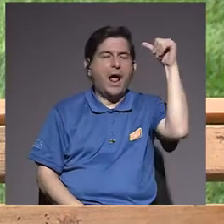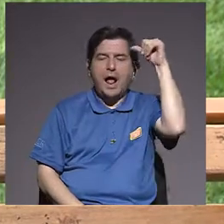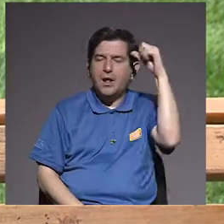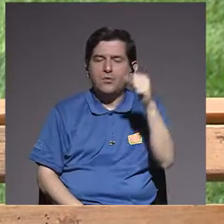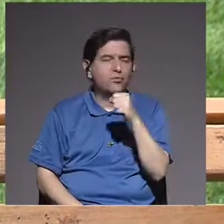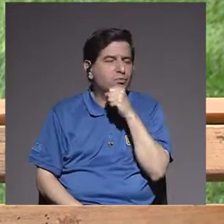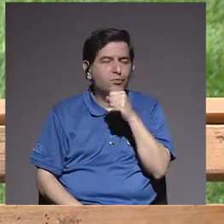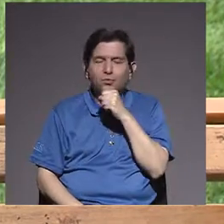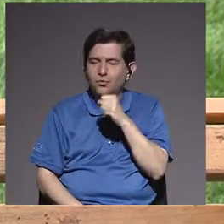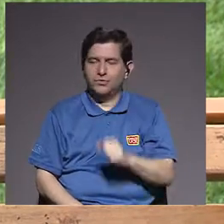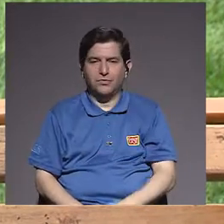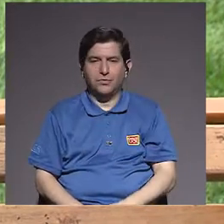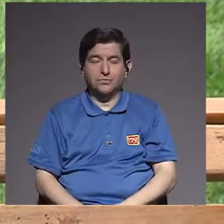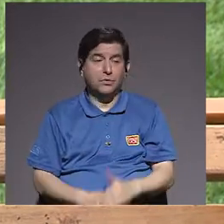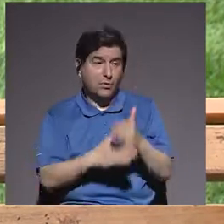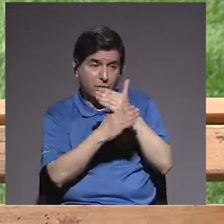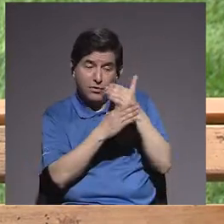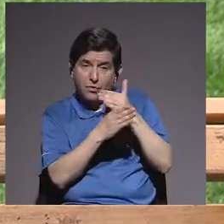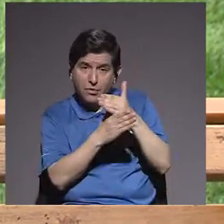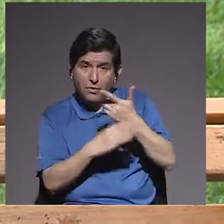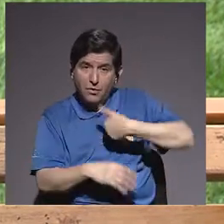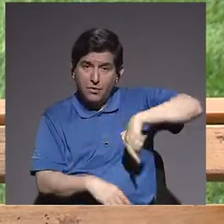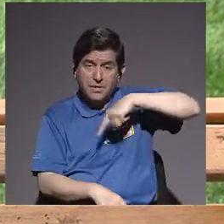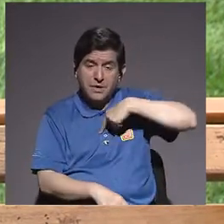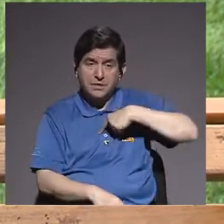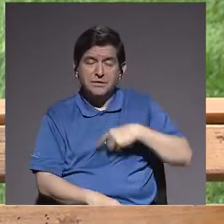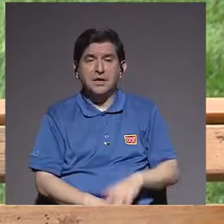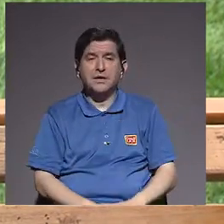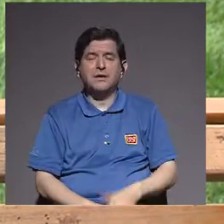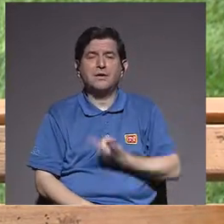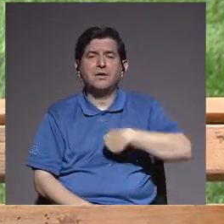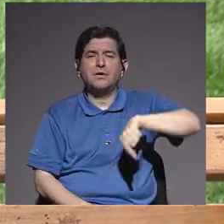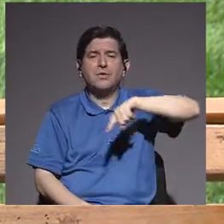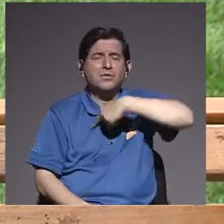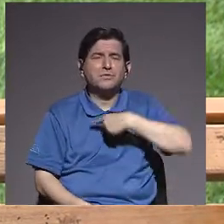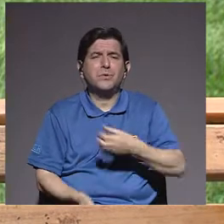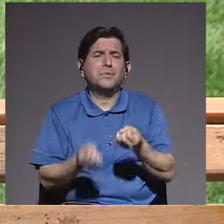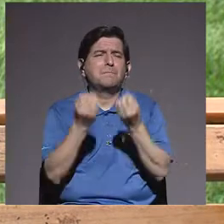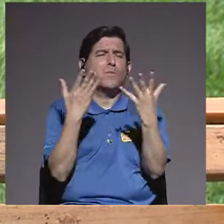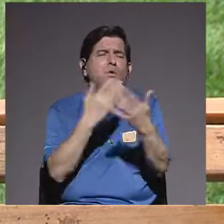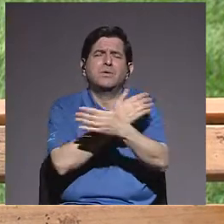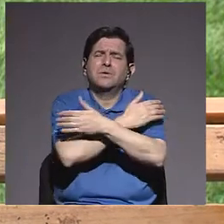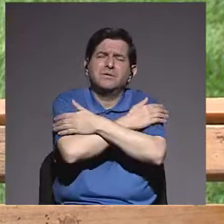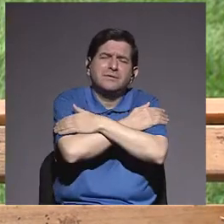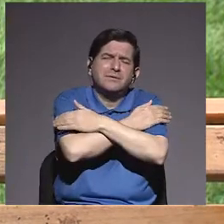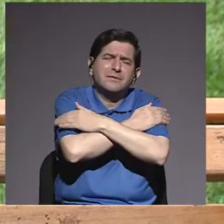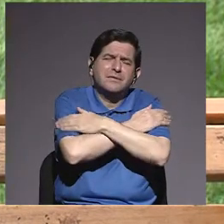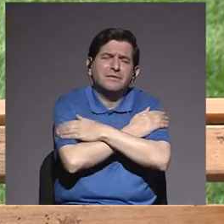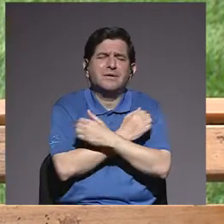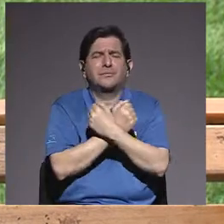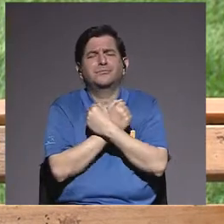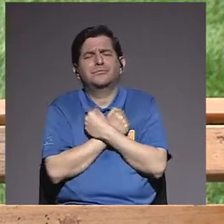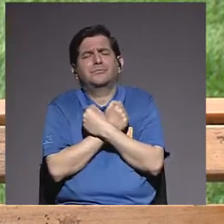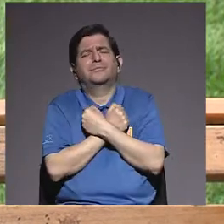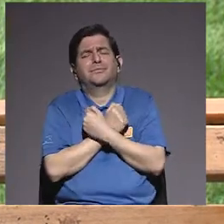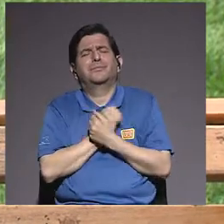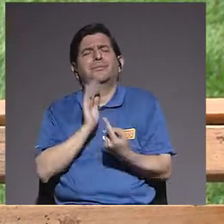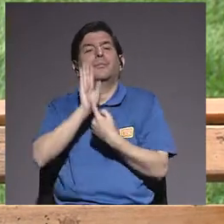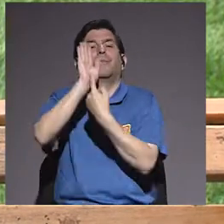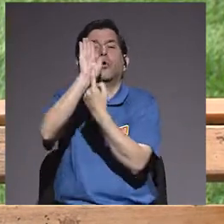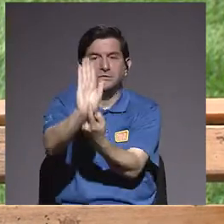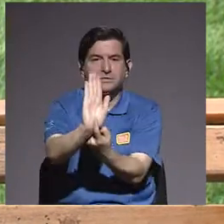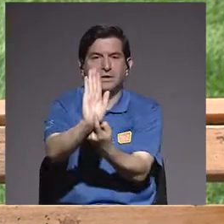mayores compartiendo, seamos abundantes en el aprecio y en el cariño y en el amor de